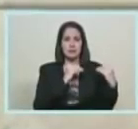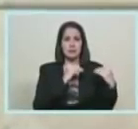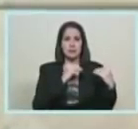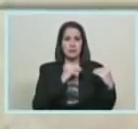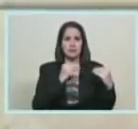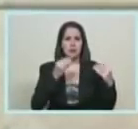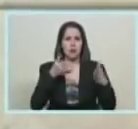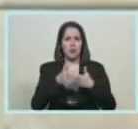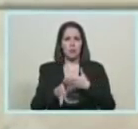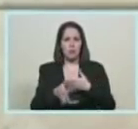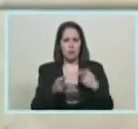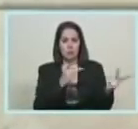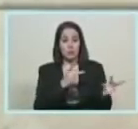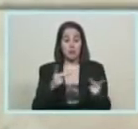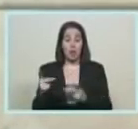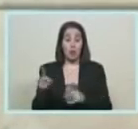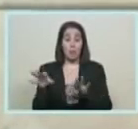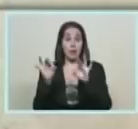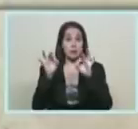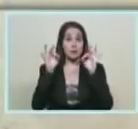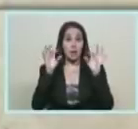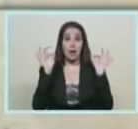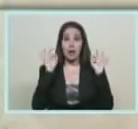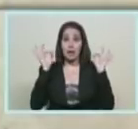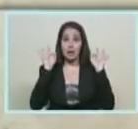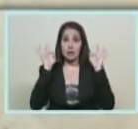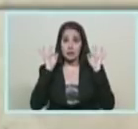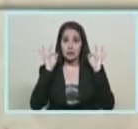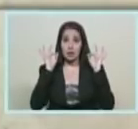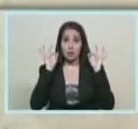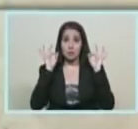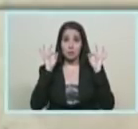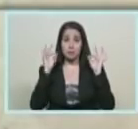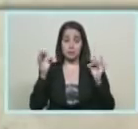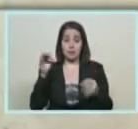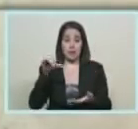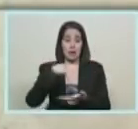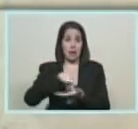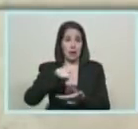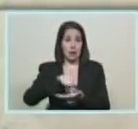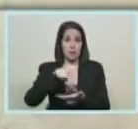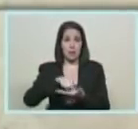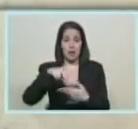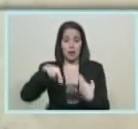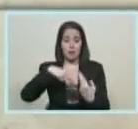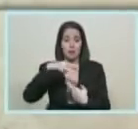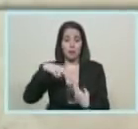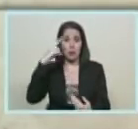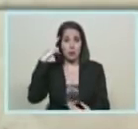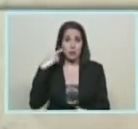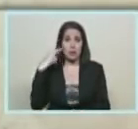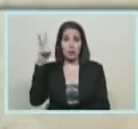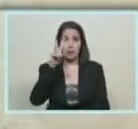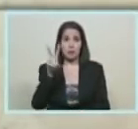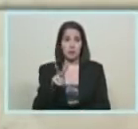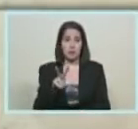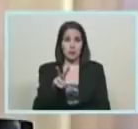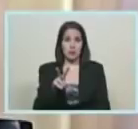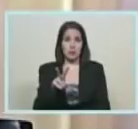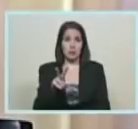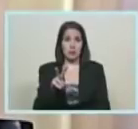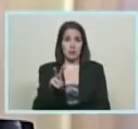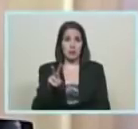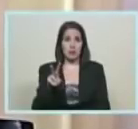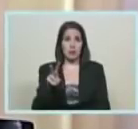invitado de manera muy especial a la alcaldesa de la capital de la República Bolivariana de Venezuela, la alcaldesa de